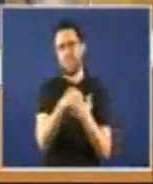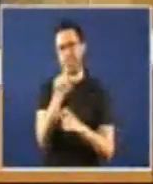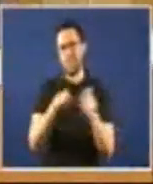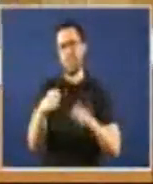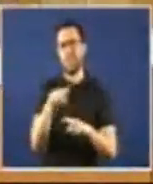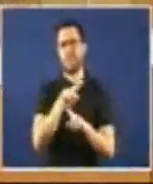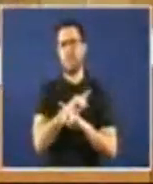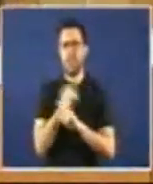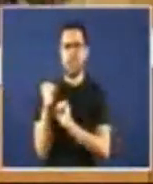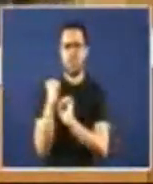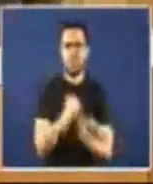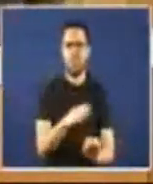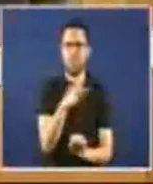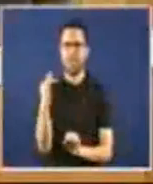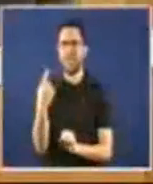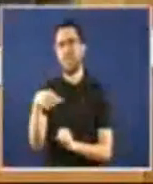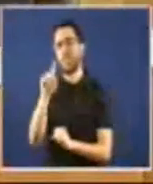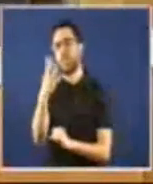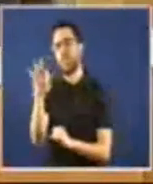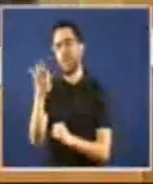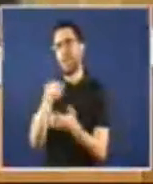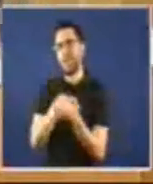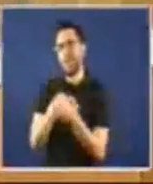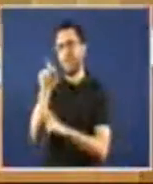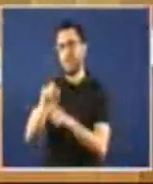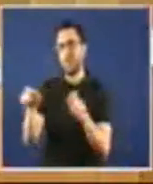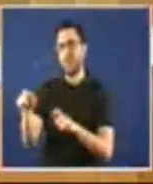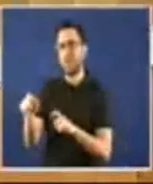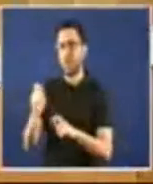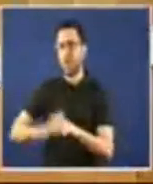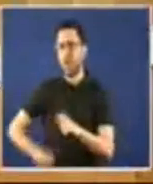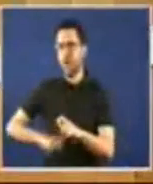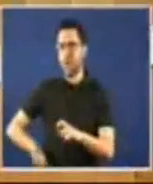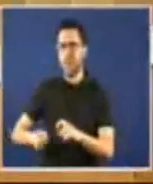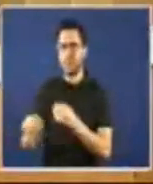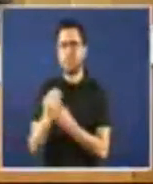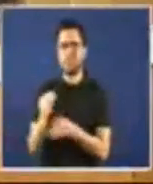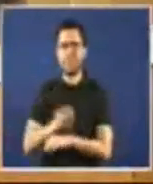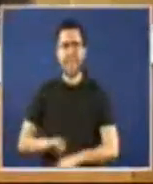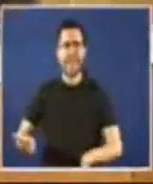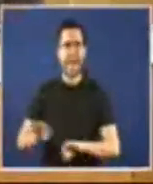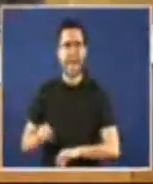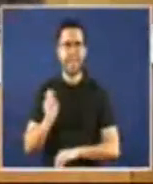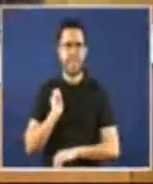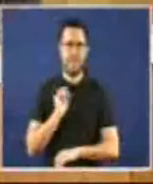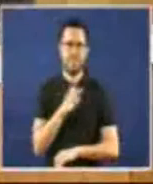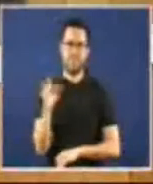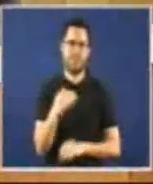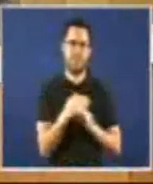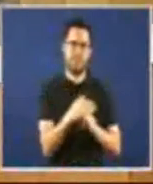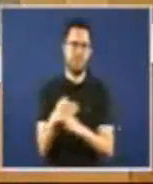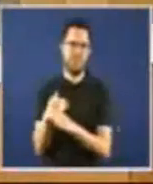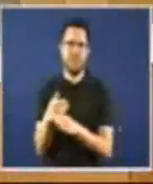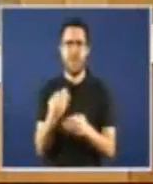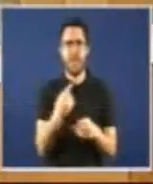E ainda máis para os 140.000 que non cobran ninguna prestación. E non digamos xa para toda unha mocedade, sen outra